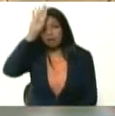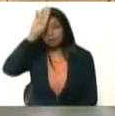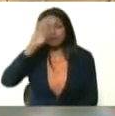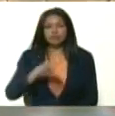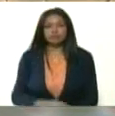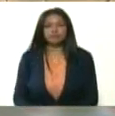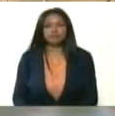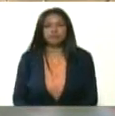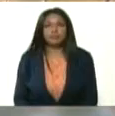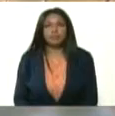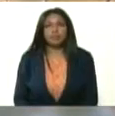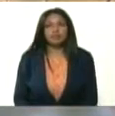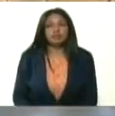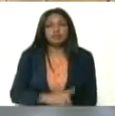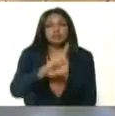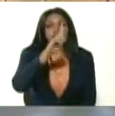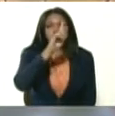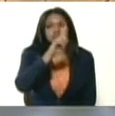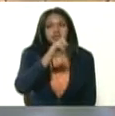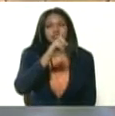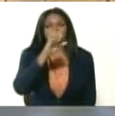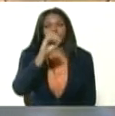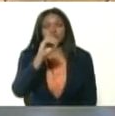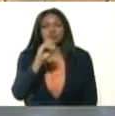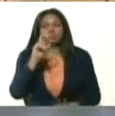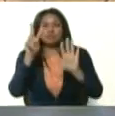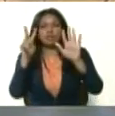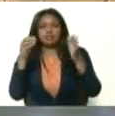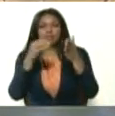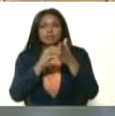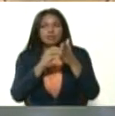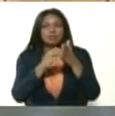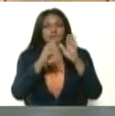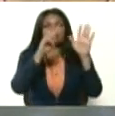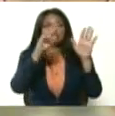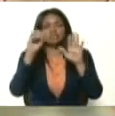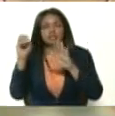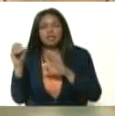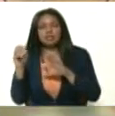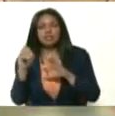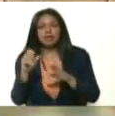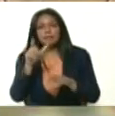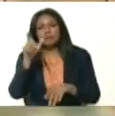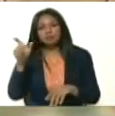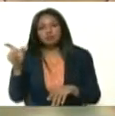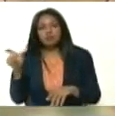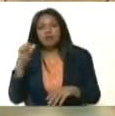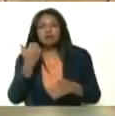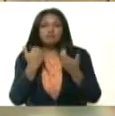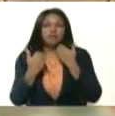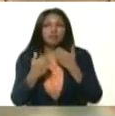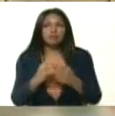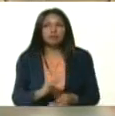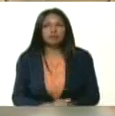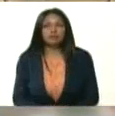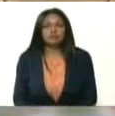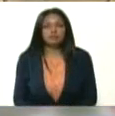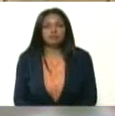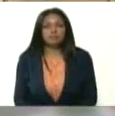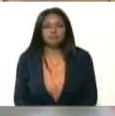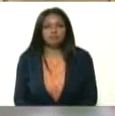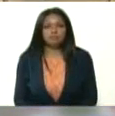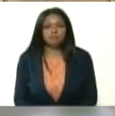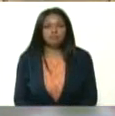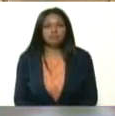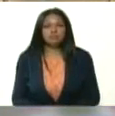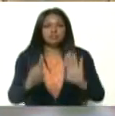Con 107.663 casos. Y 2.016 casos. En sexto